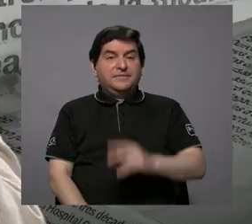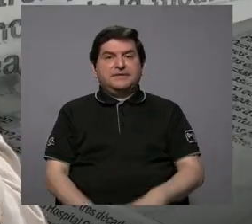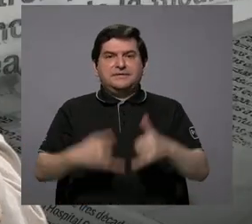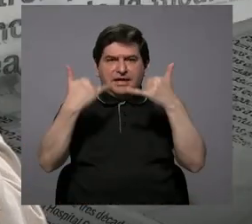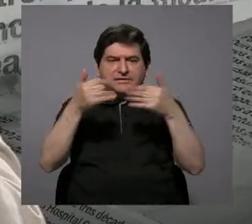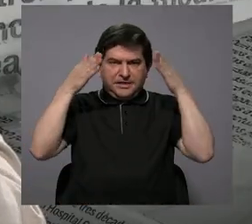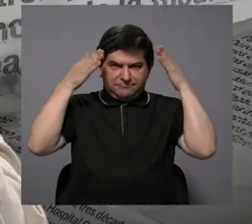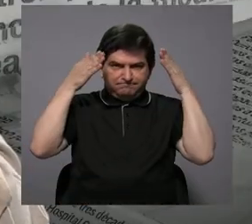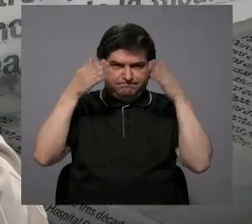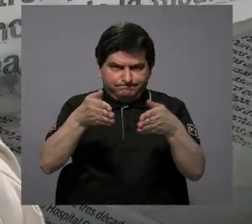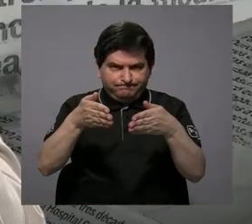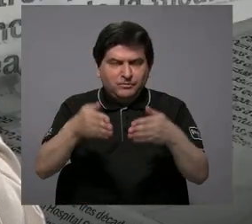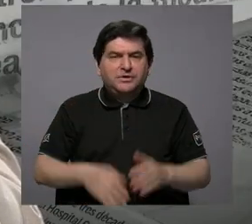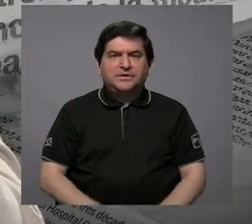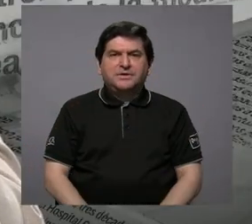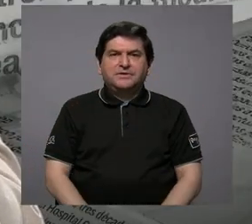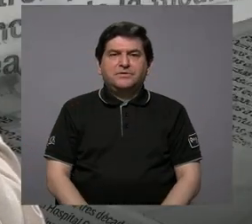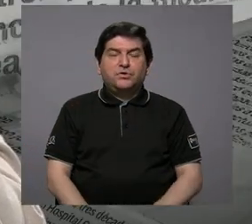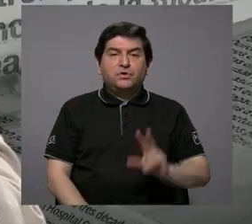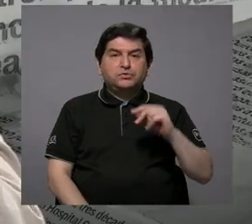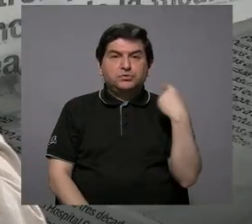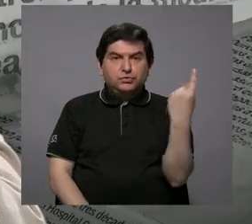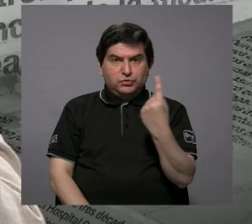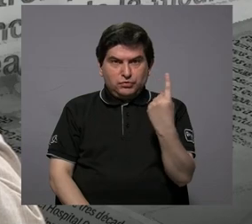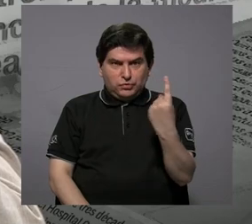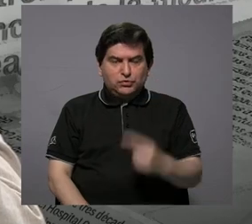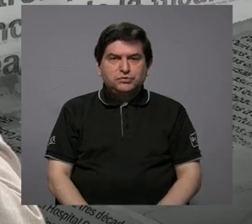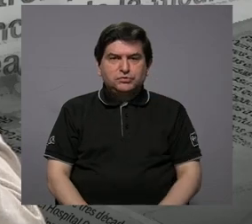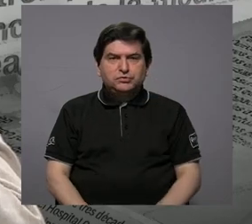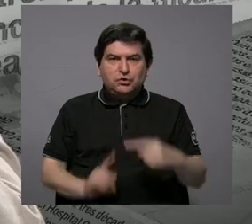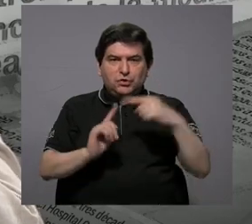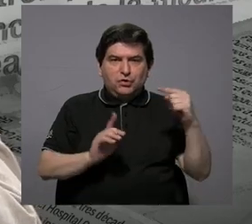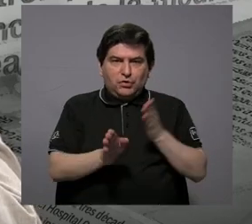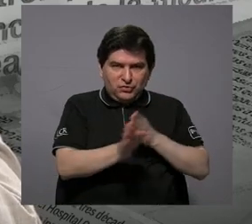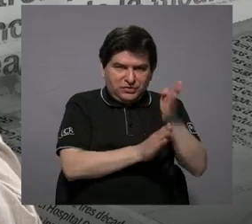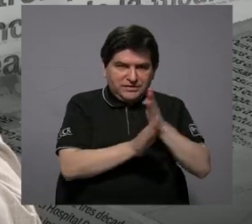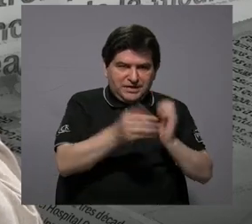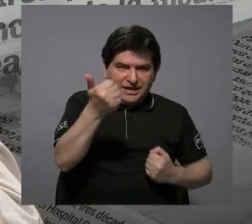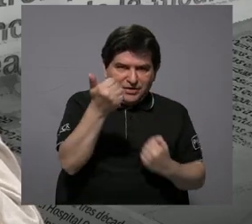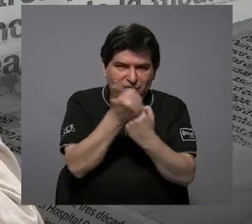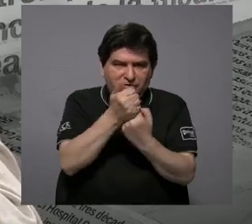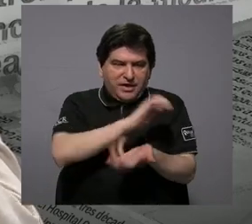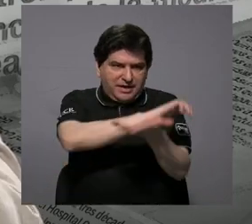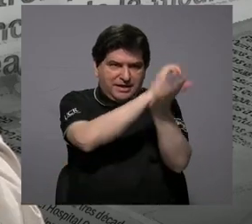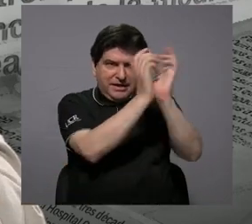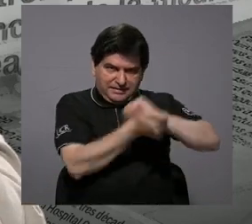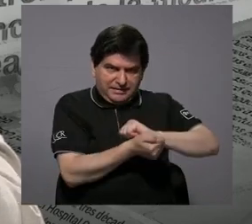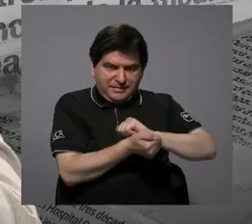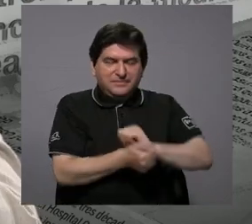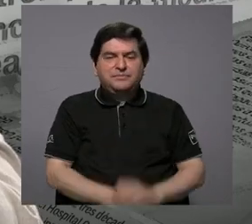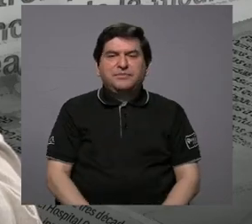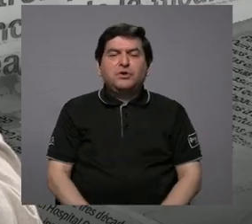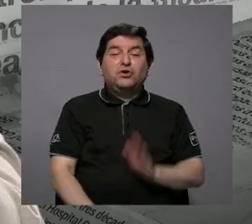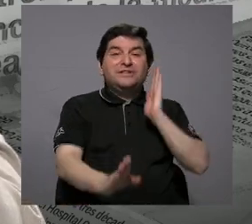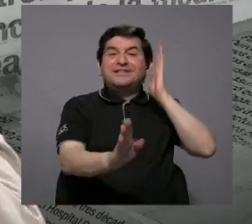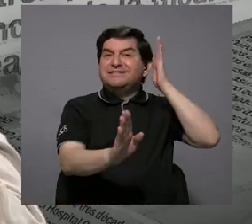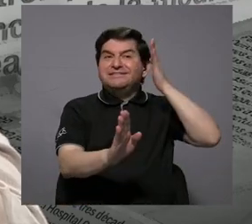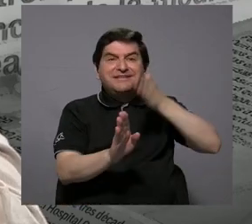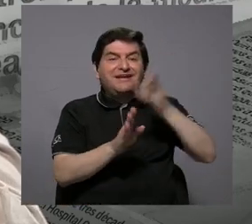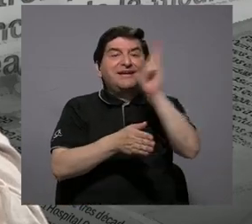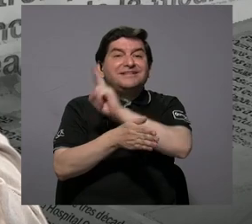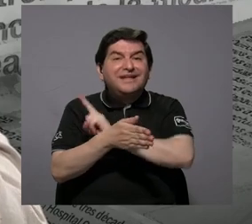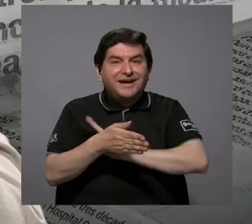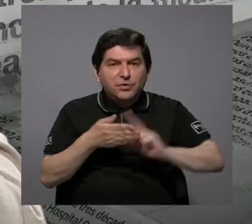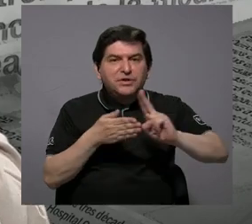ya enfocarnos un poco en cómo no solamente desde la carrera estamos apoyando esta transición, sino directamente la